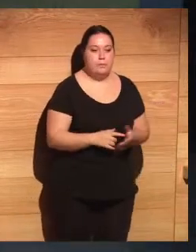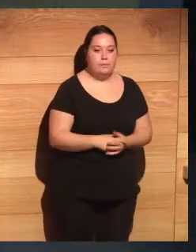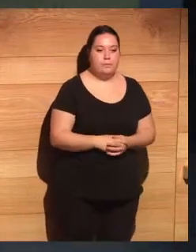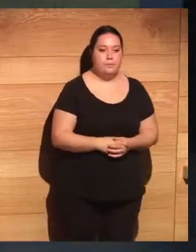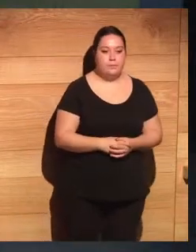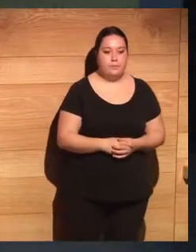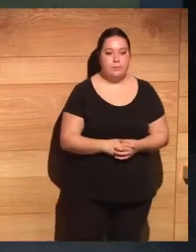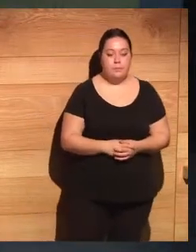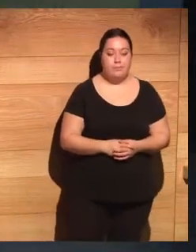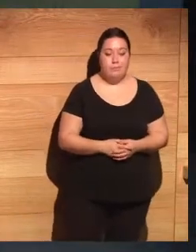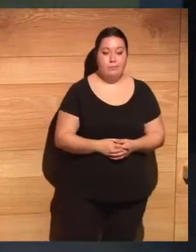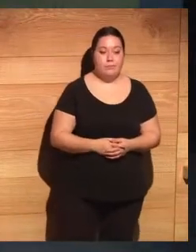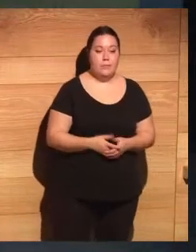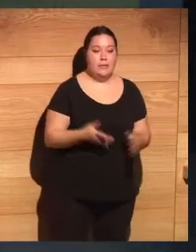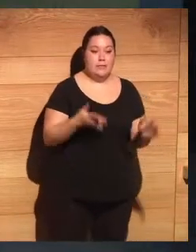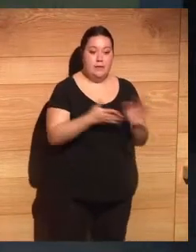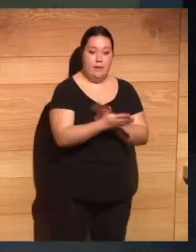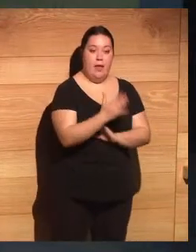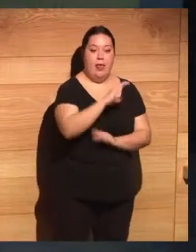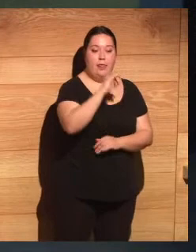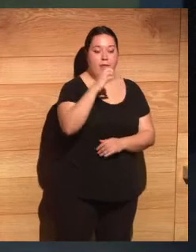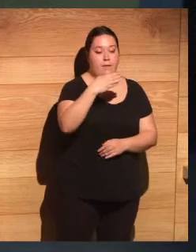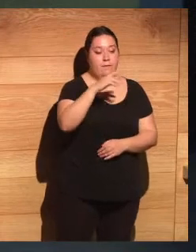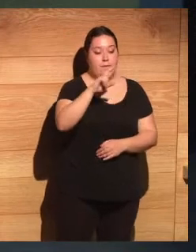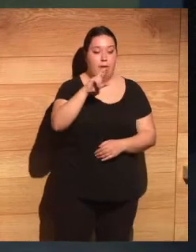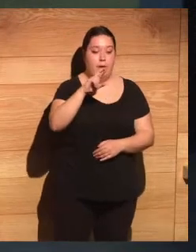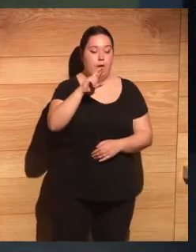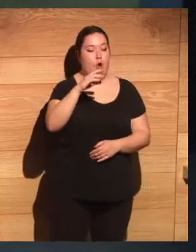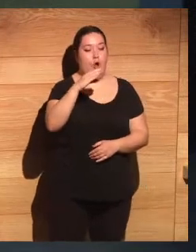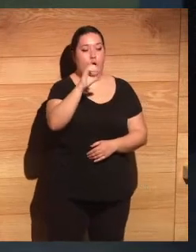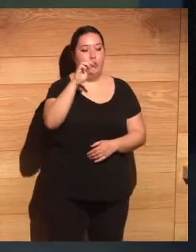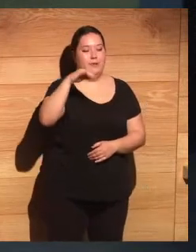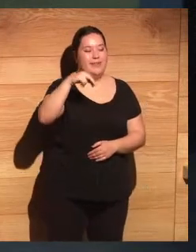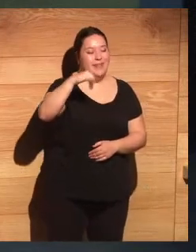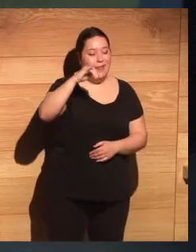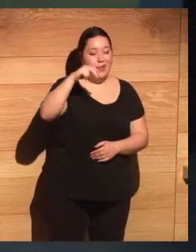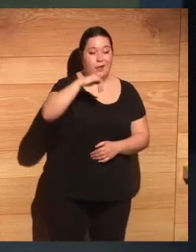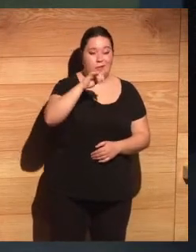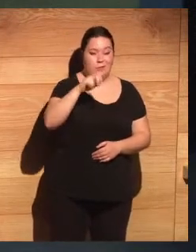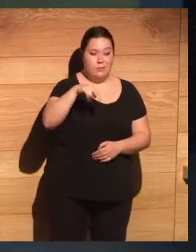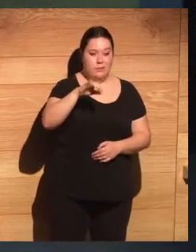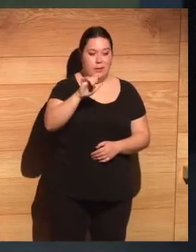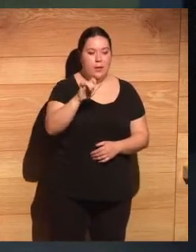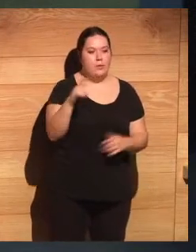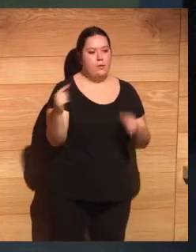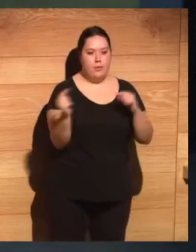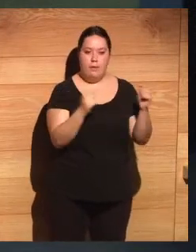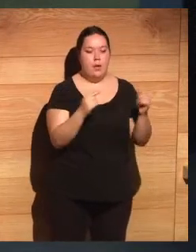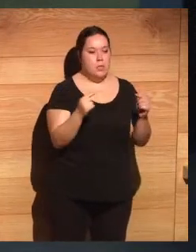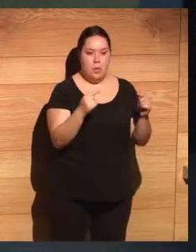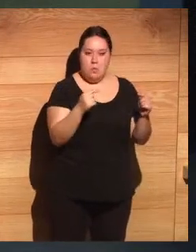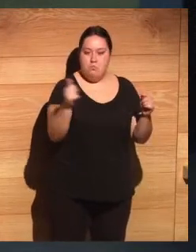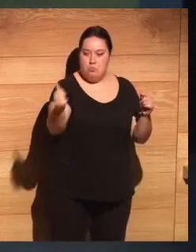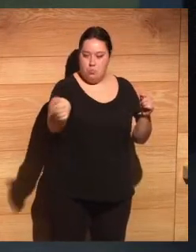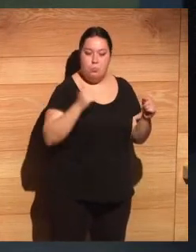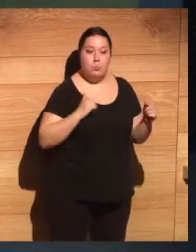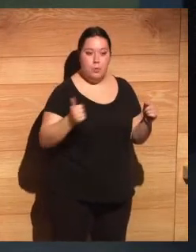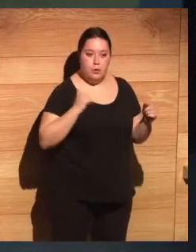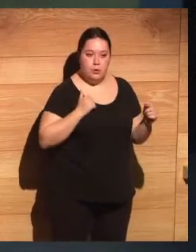conllevan. Por eso, Cibercotizante es un foro de debate que creo oportunísimo, ¿no? Algunos de los temas que lleva son